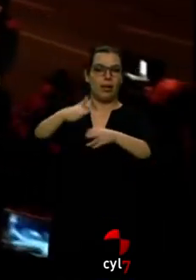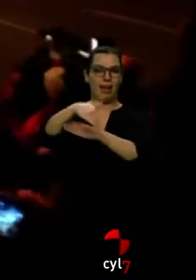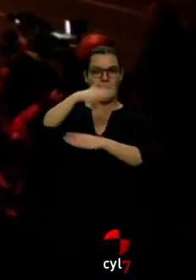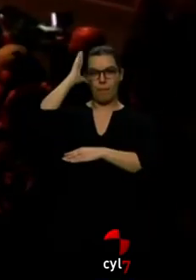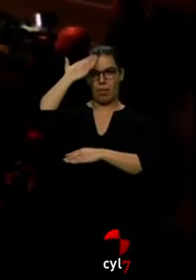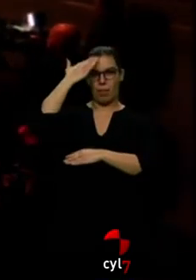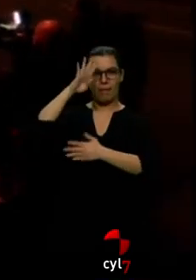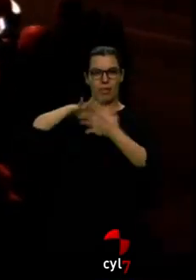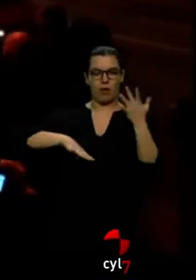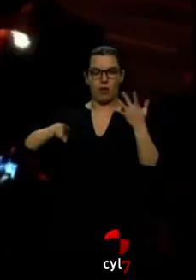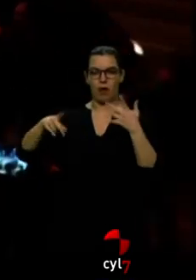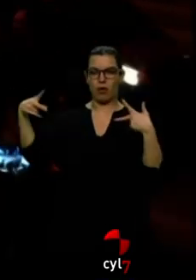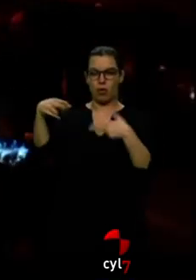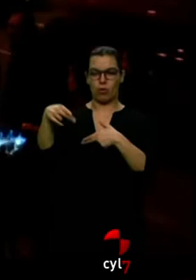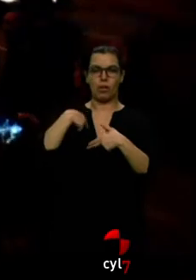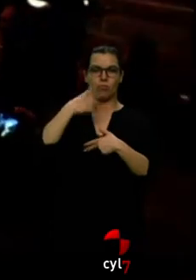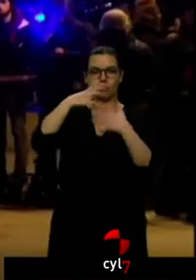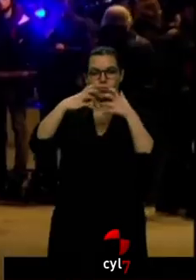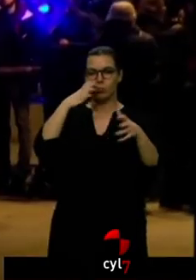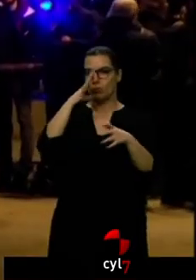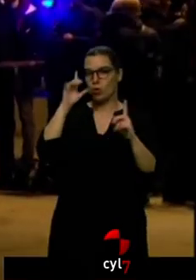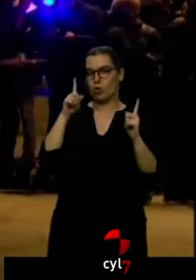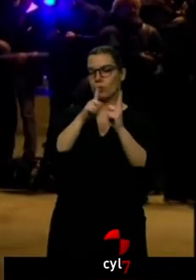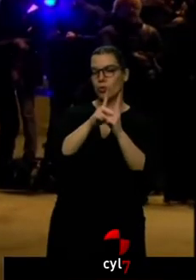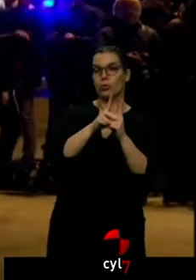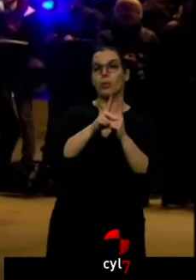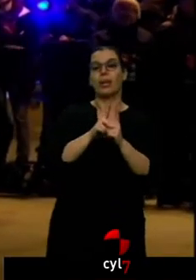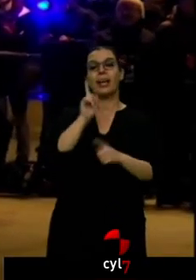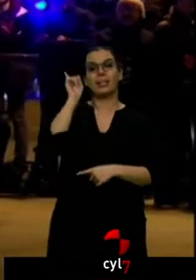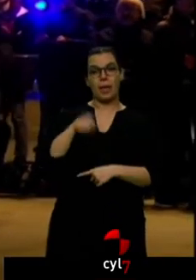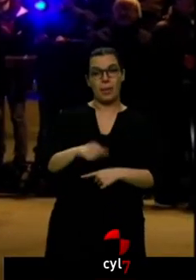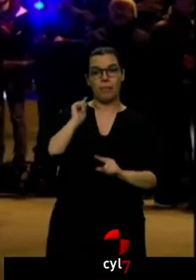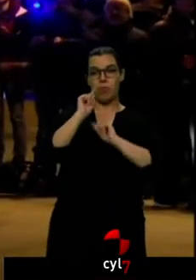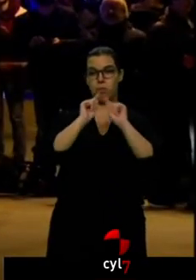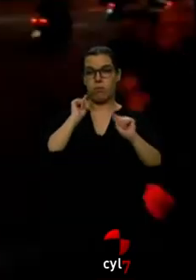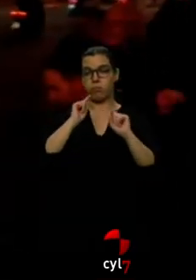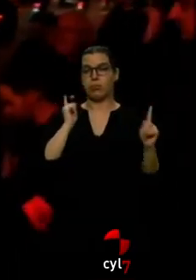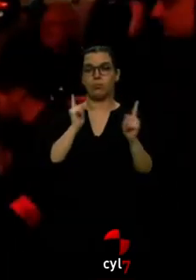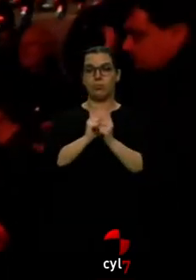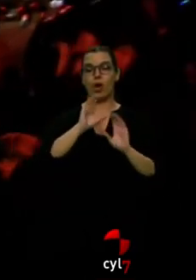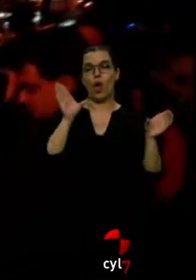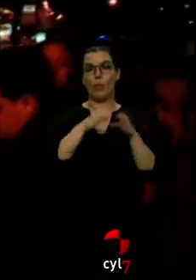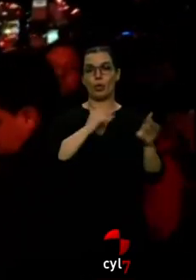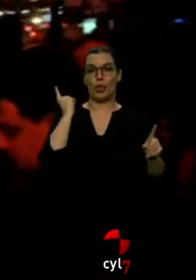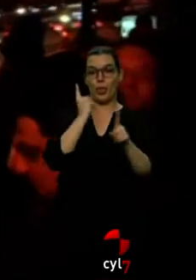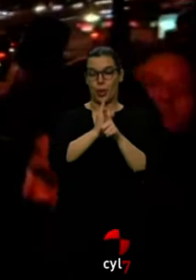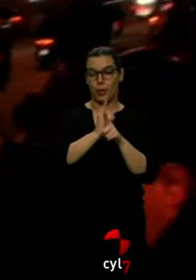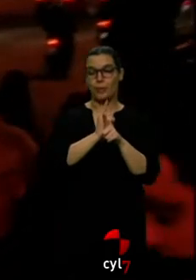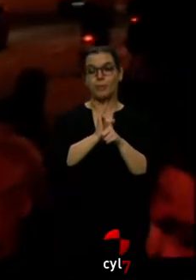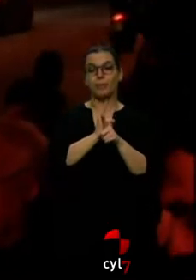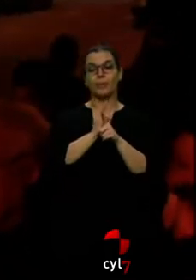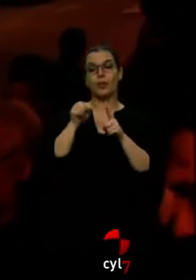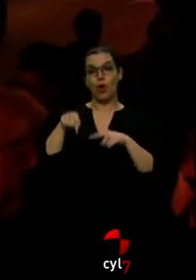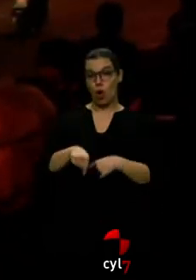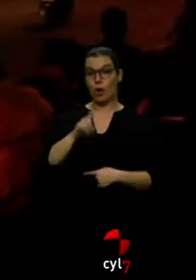presidente del gobierno y por ese encuentro también criticado por parte de la oposición. Concentraciones que previsiblemente se